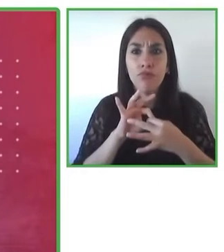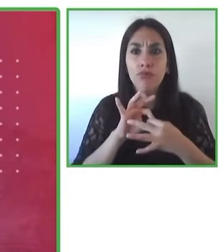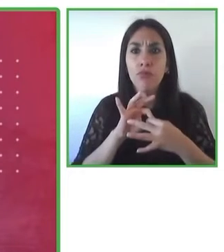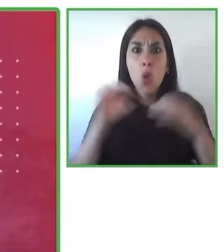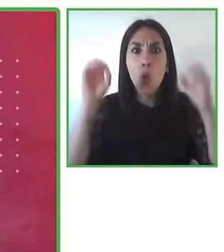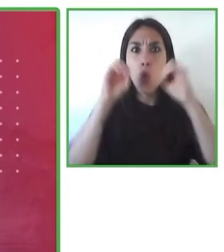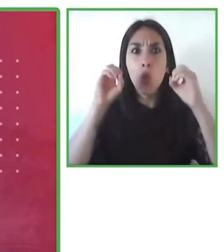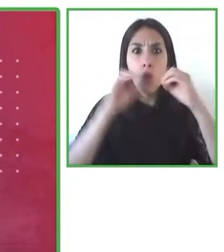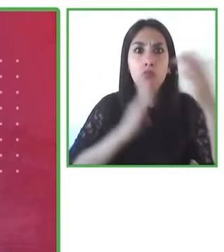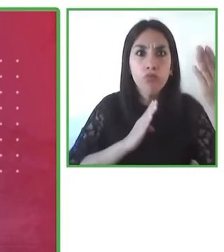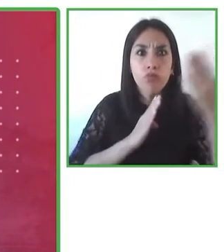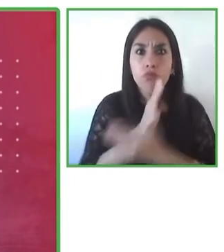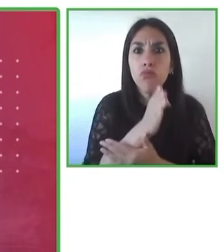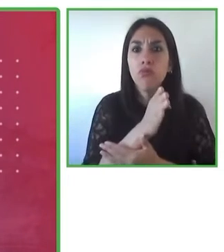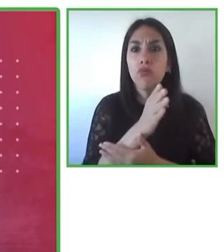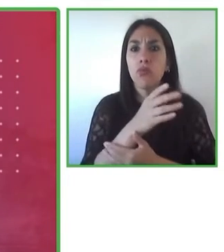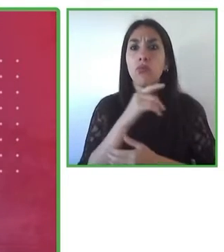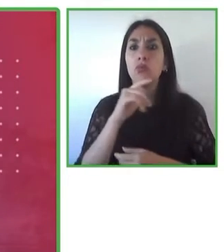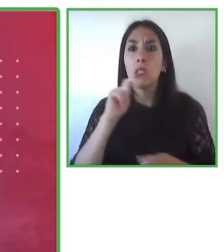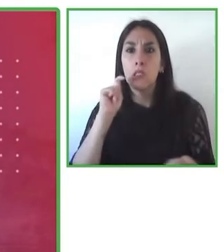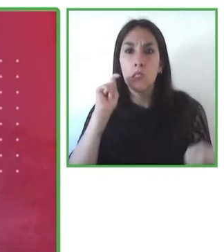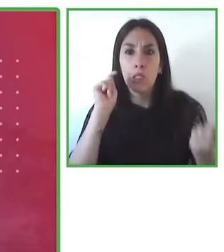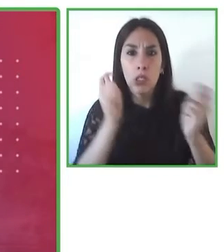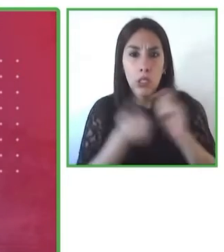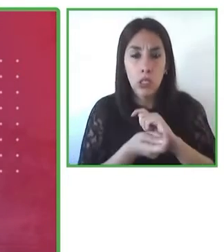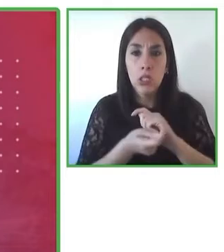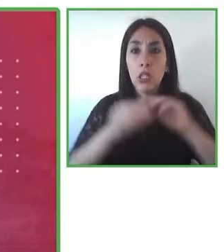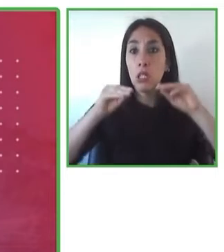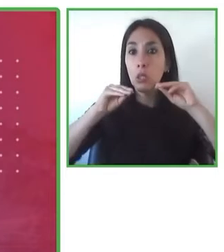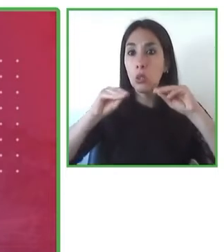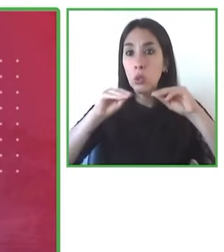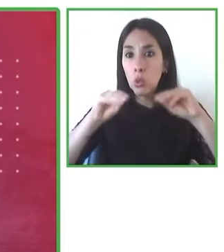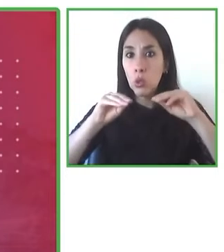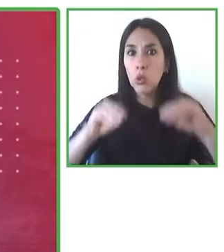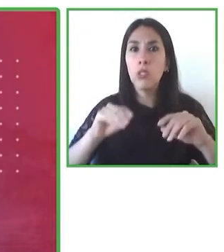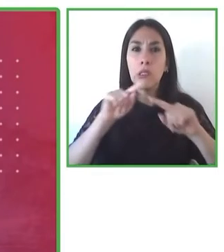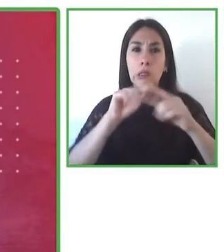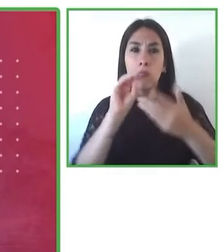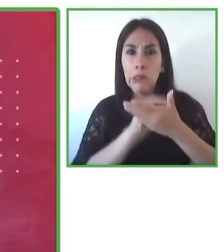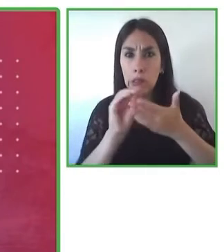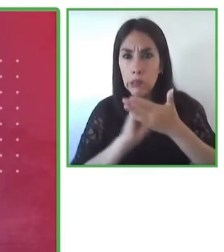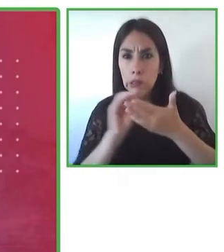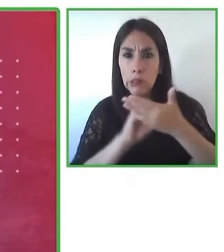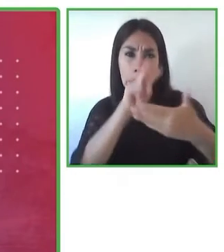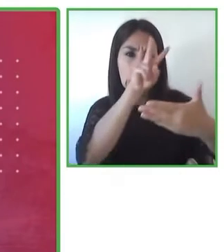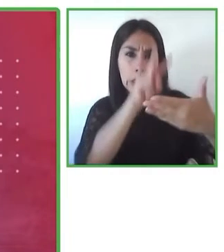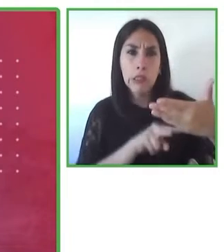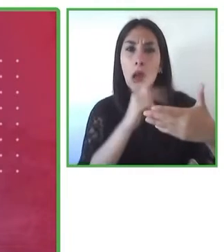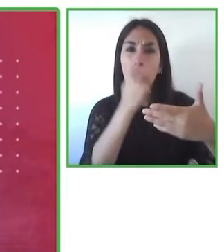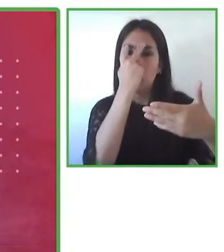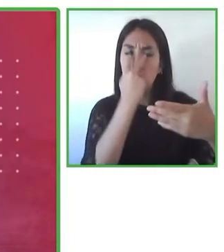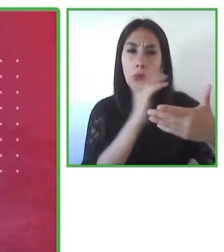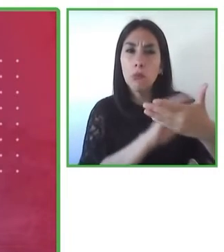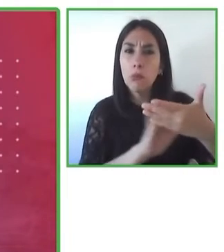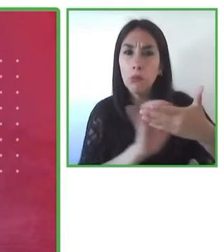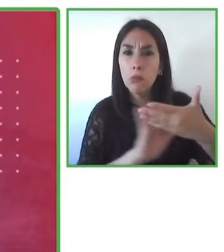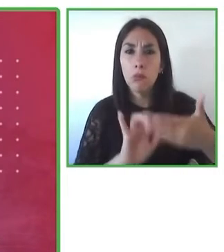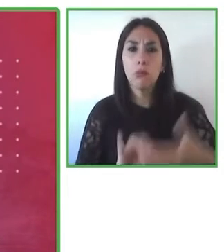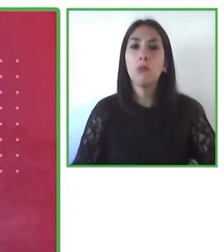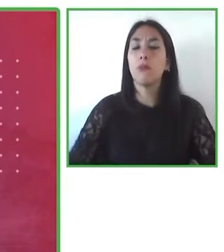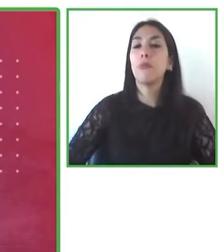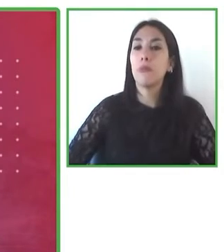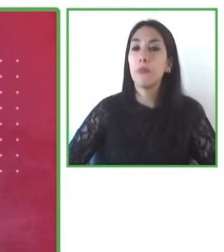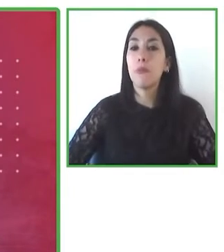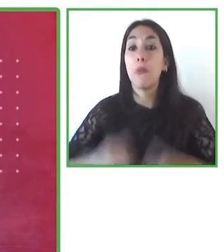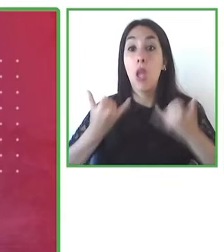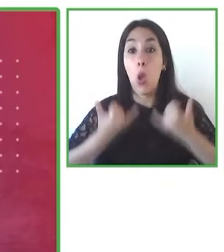dispositivo móvil, conector de pantalla, y que hoy, si hablamos de brecha digital en la población en general,